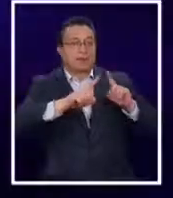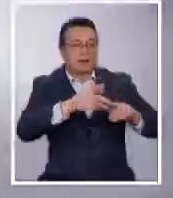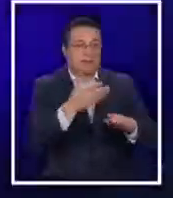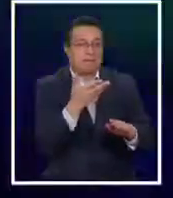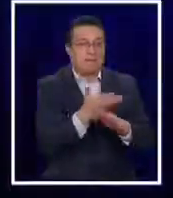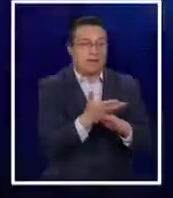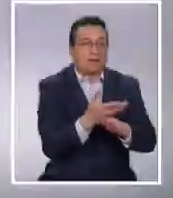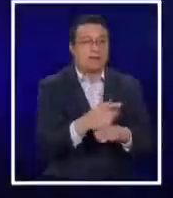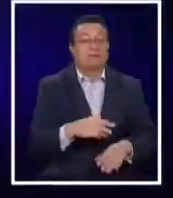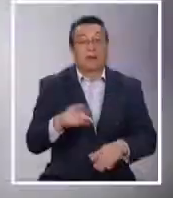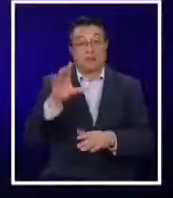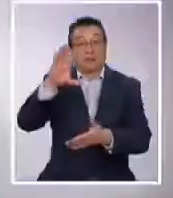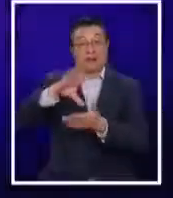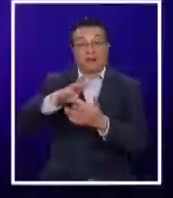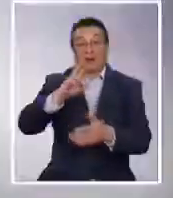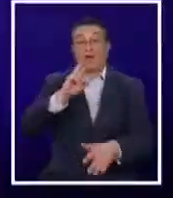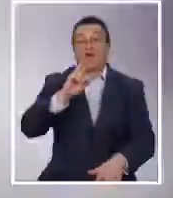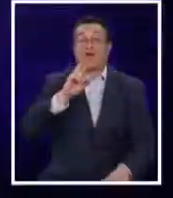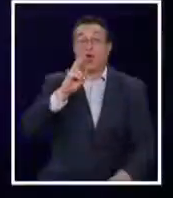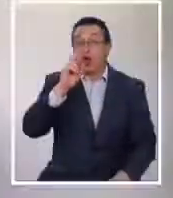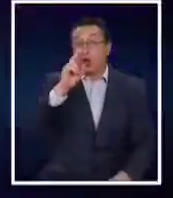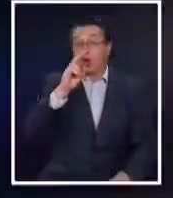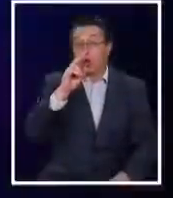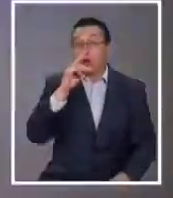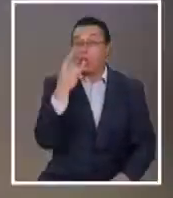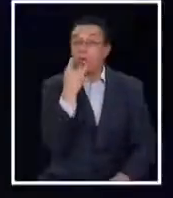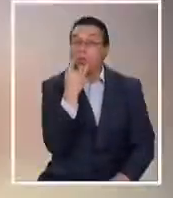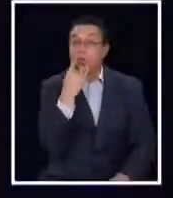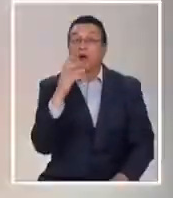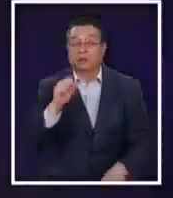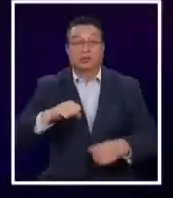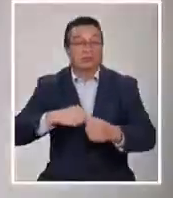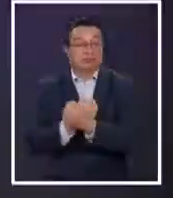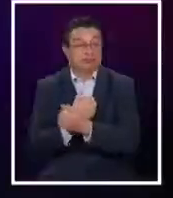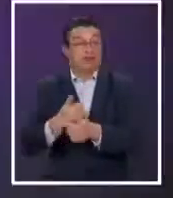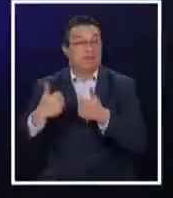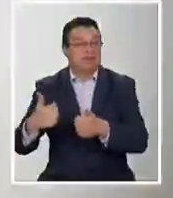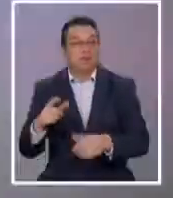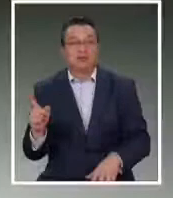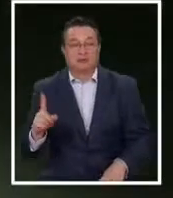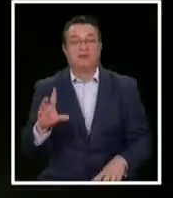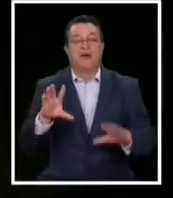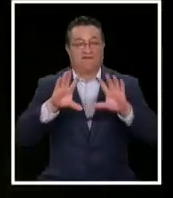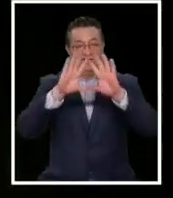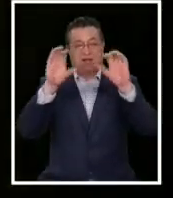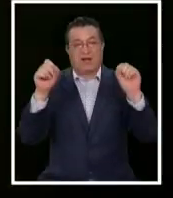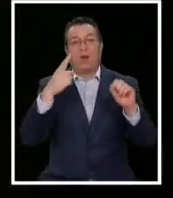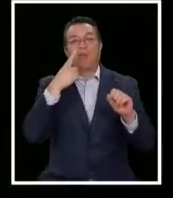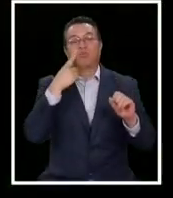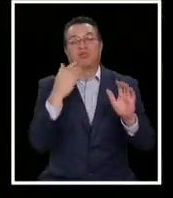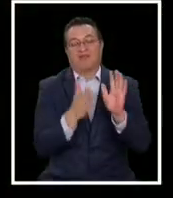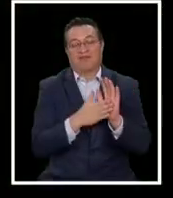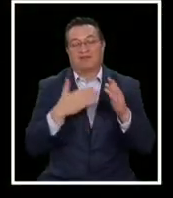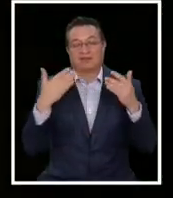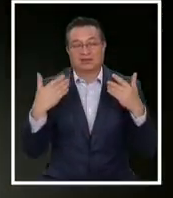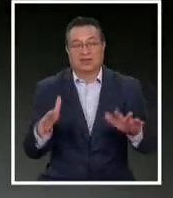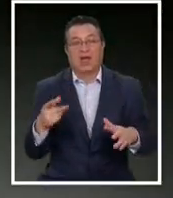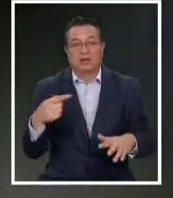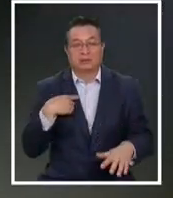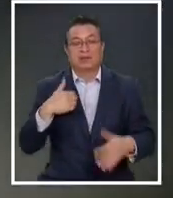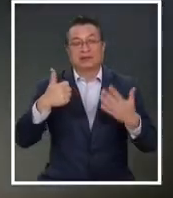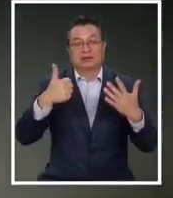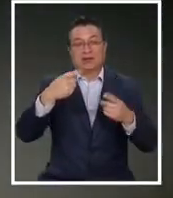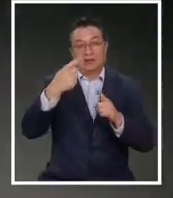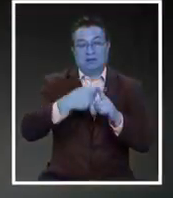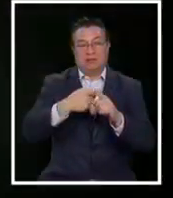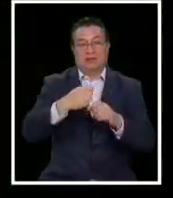En países como Uruguay, la cárcel parece no ser la sanción más efectiva. Así lo demostró una fiscal de la zona de Playa Pascual, que condenó a seis